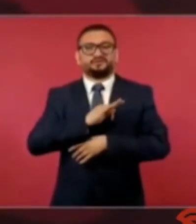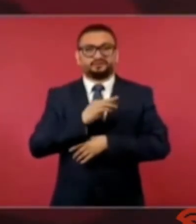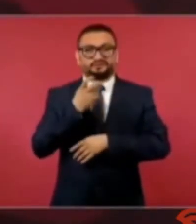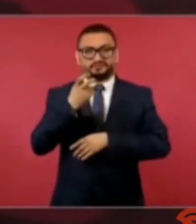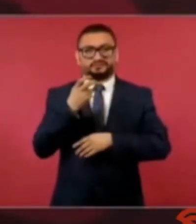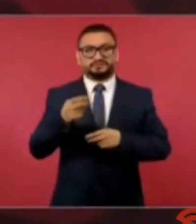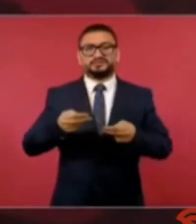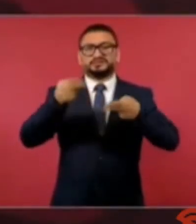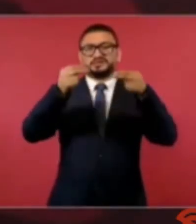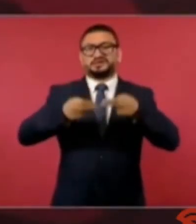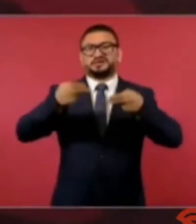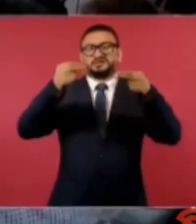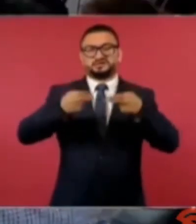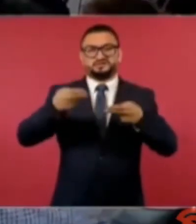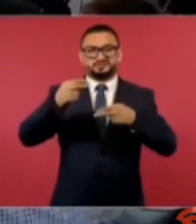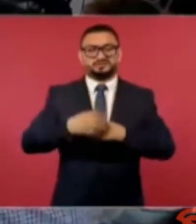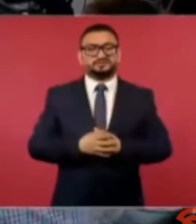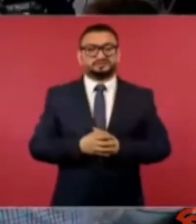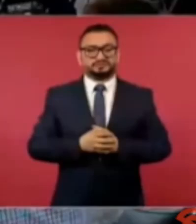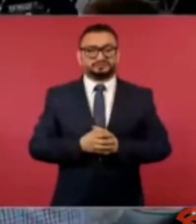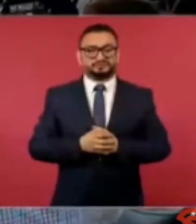un negocio inmobiliario